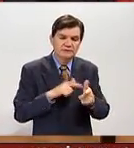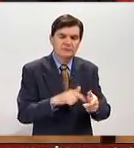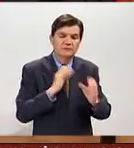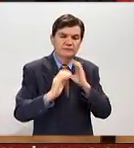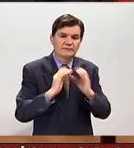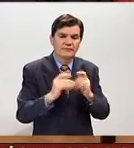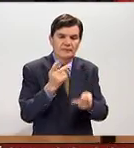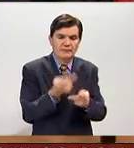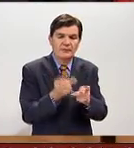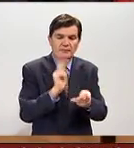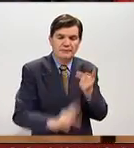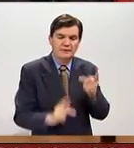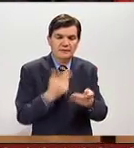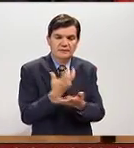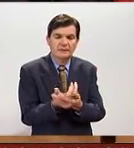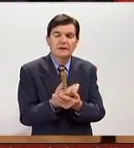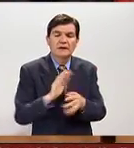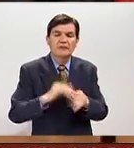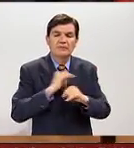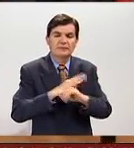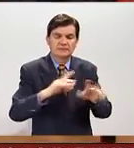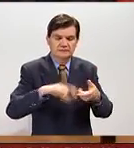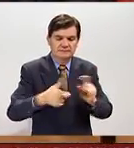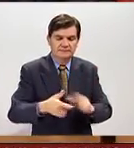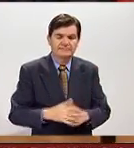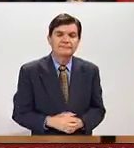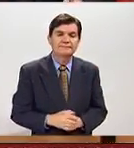comunicación. Vamos, una pausa. Regresamos con más información. México al Día. ¡Gracias!